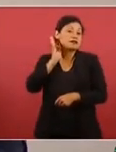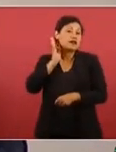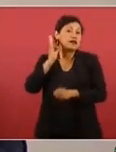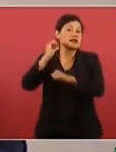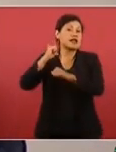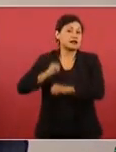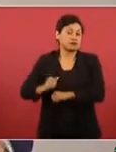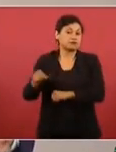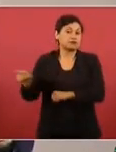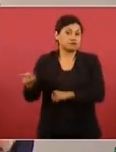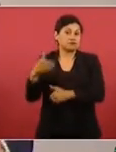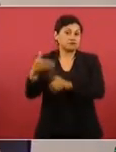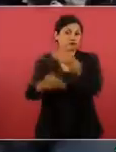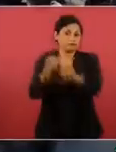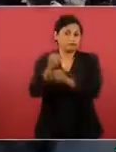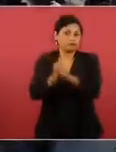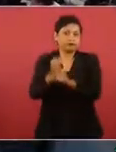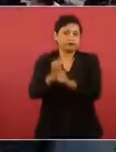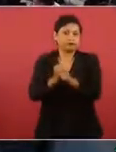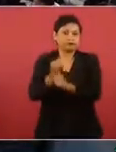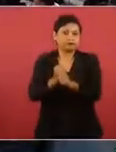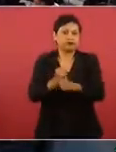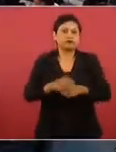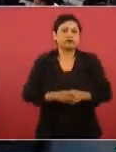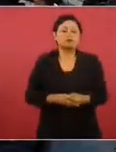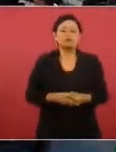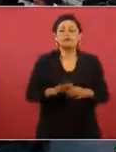porque incurriría en responsabilidad.